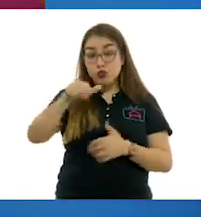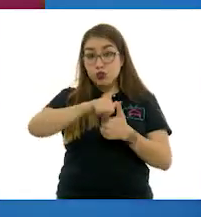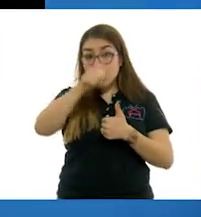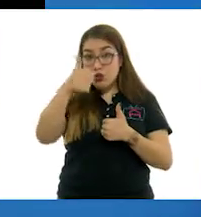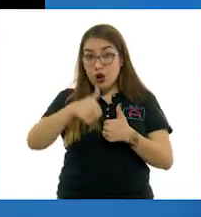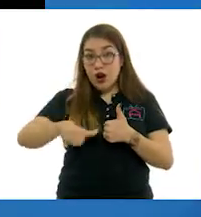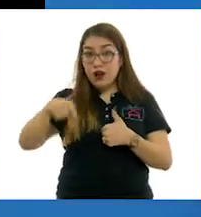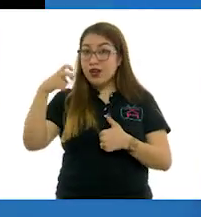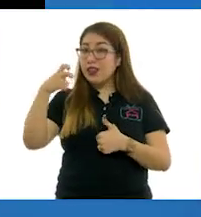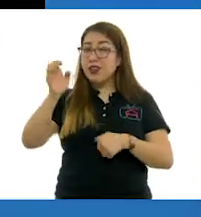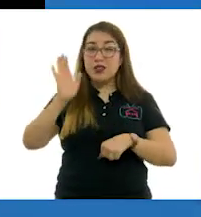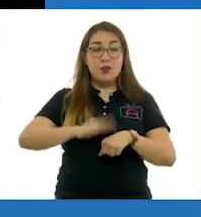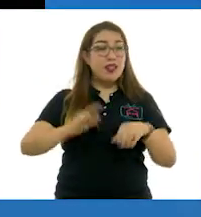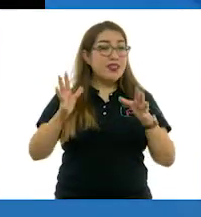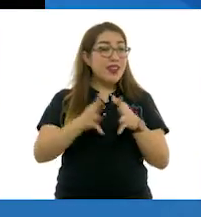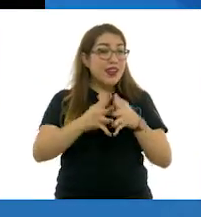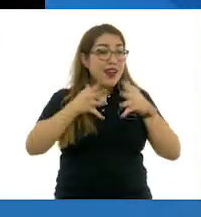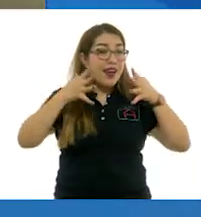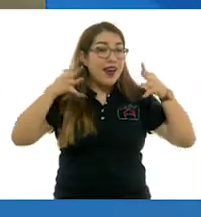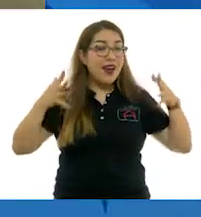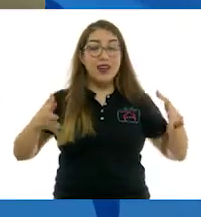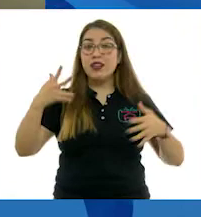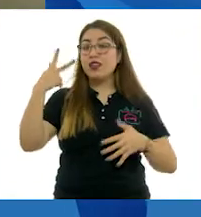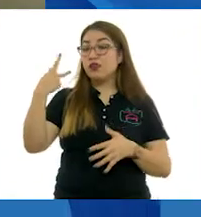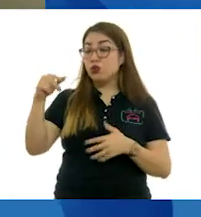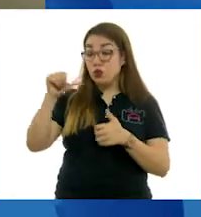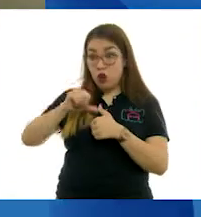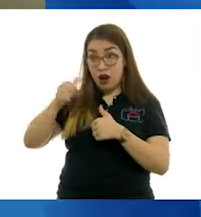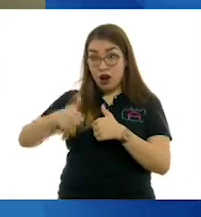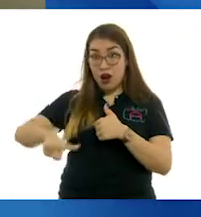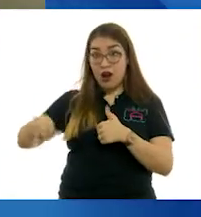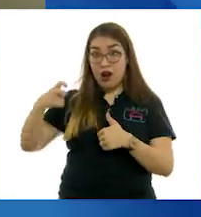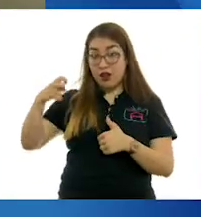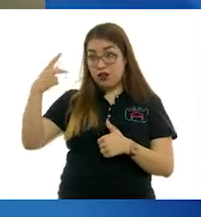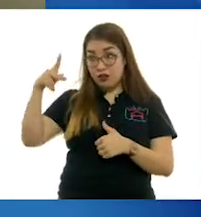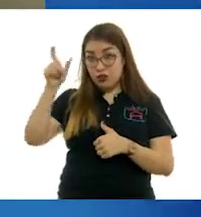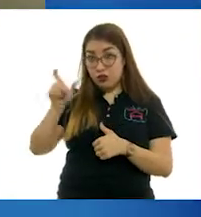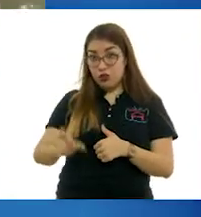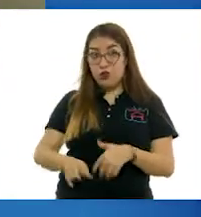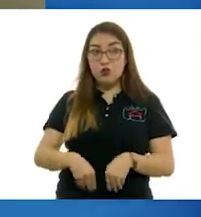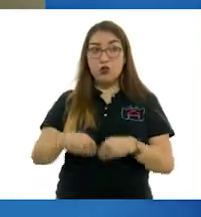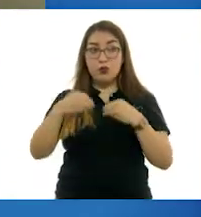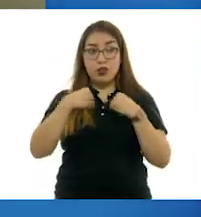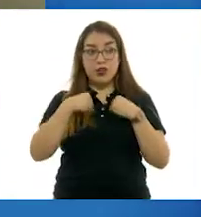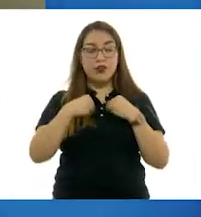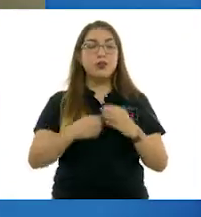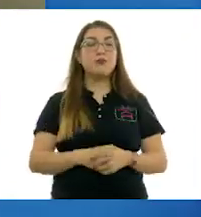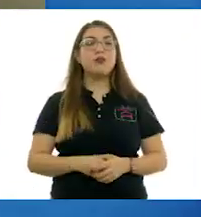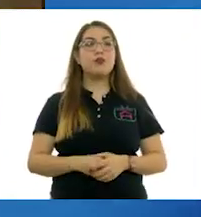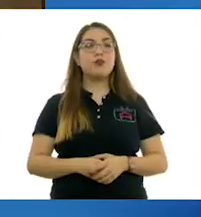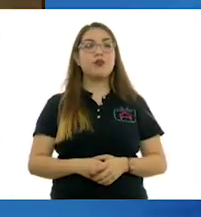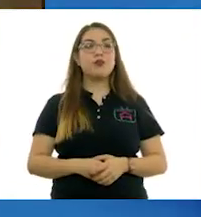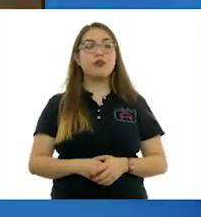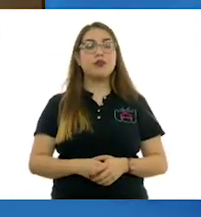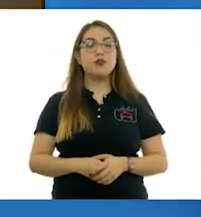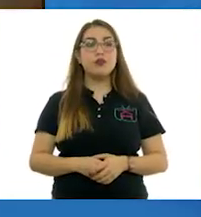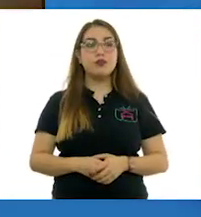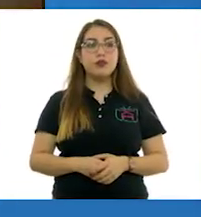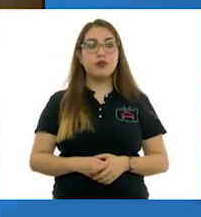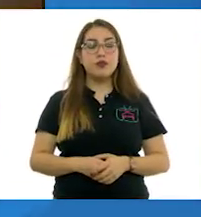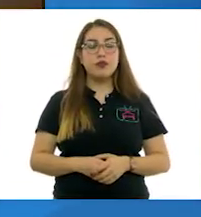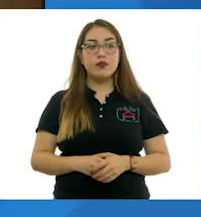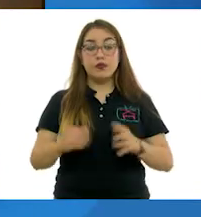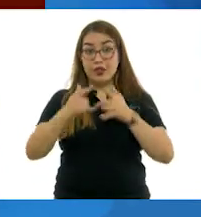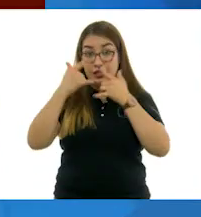Es la más grande exposición de sus obras en la historia de su trabajo o de su vida, en la